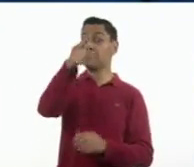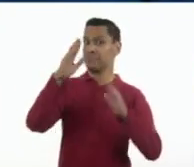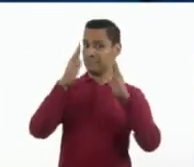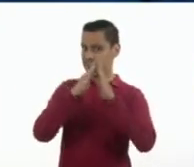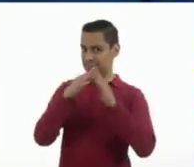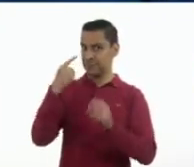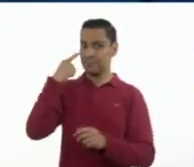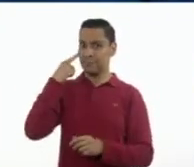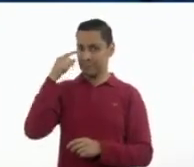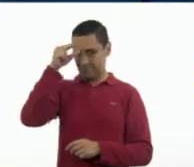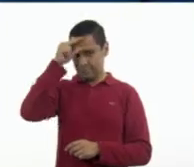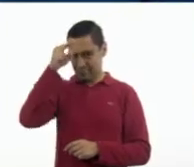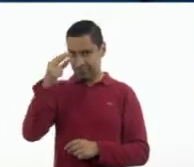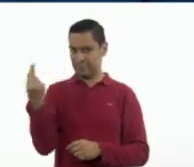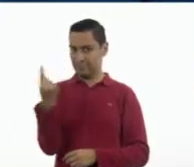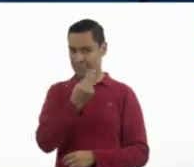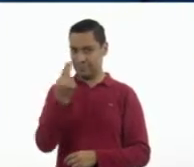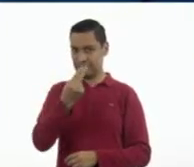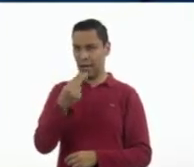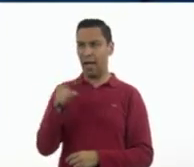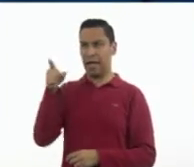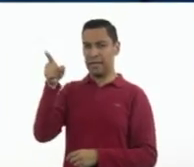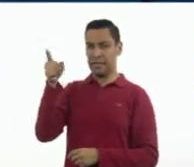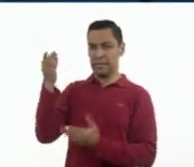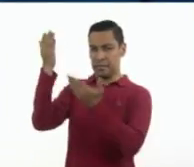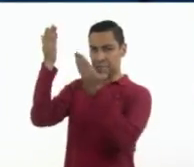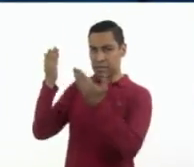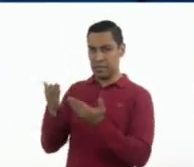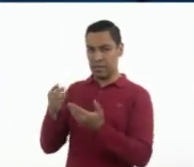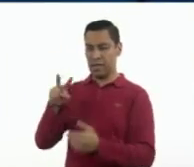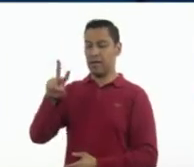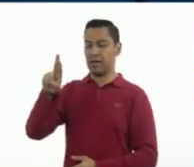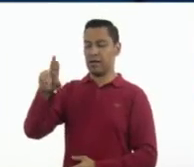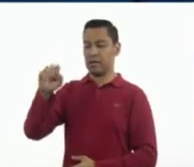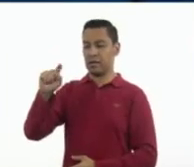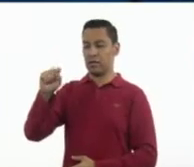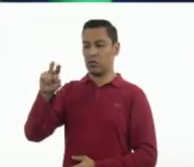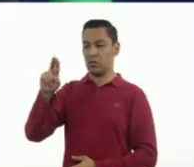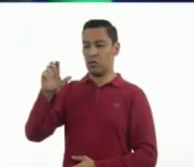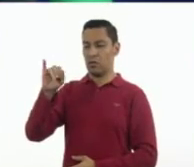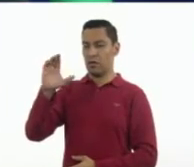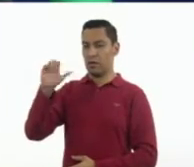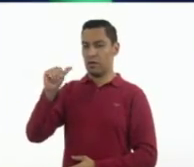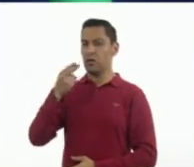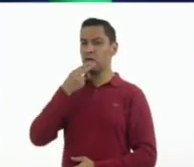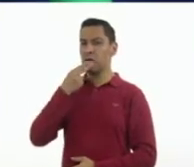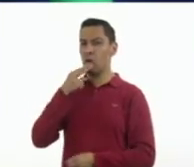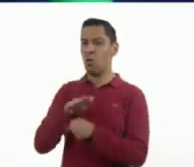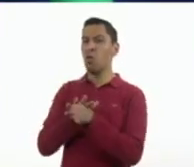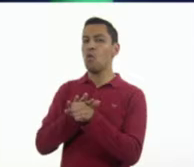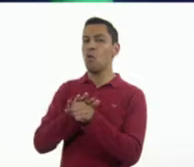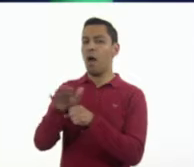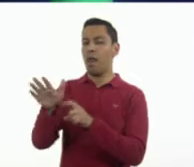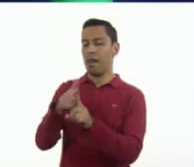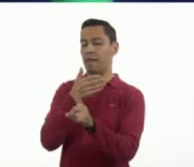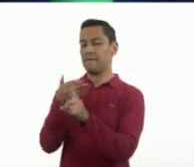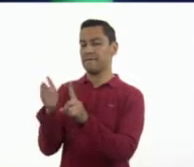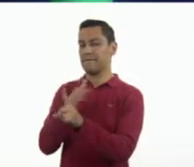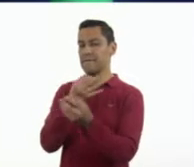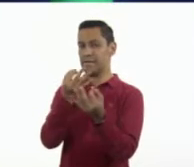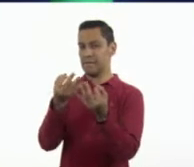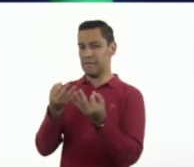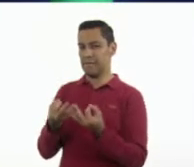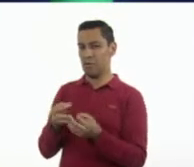bien listos. ¿Qué figura retórica se utiliza para llamar la atención del público? Pues a mí me llama la atención